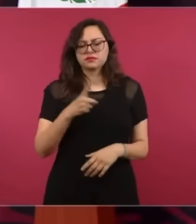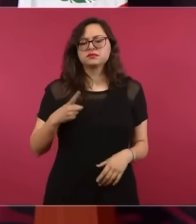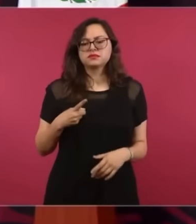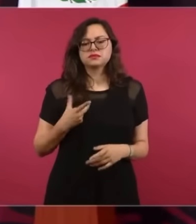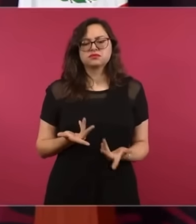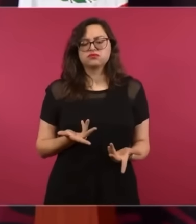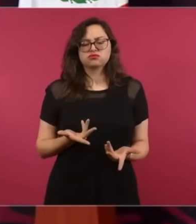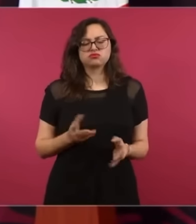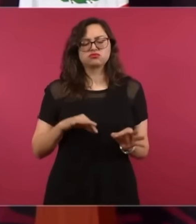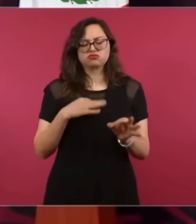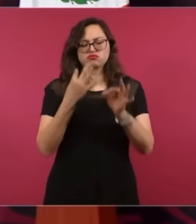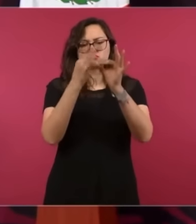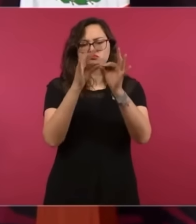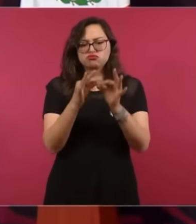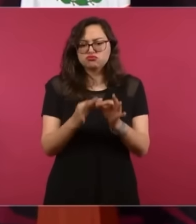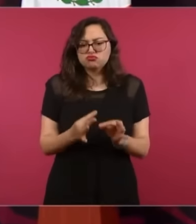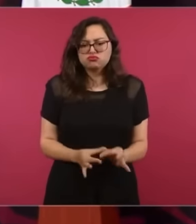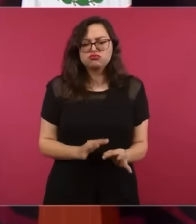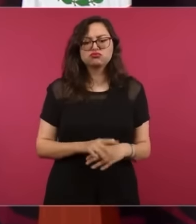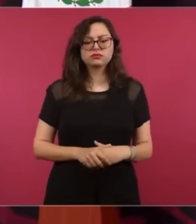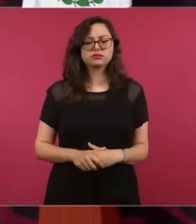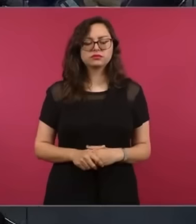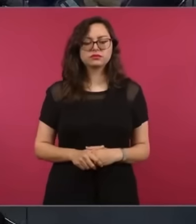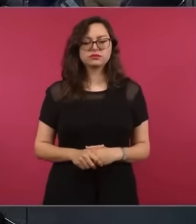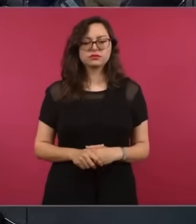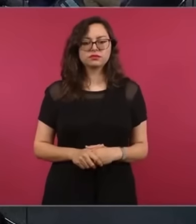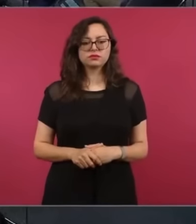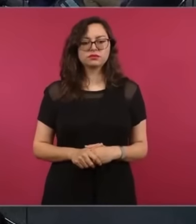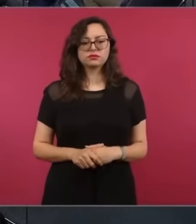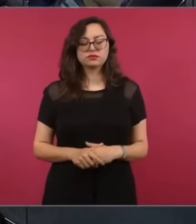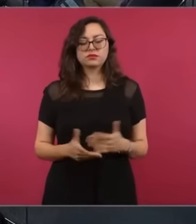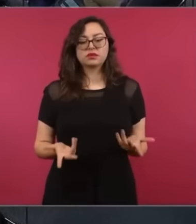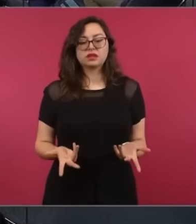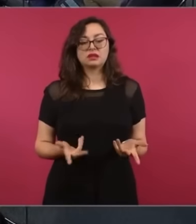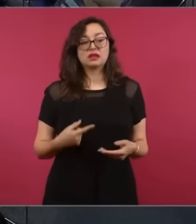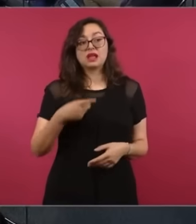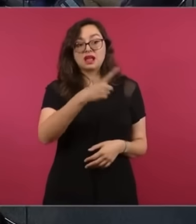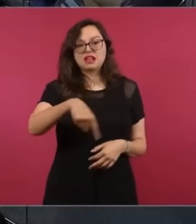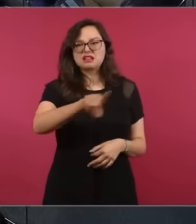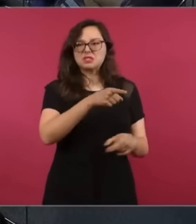no caer en provocaciones